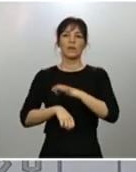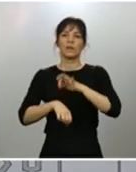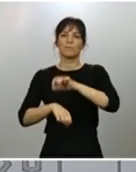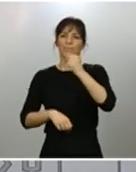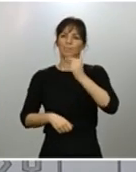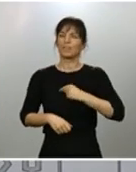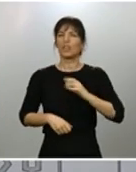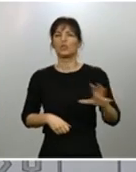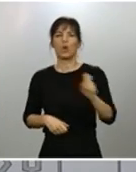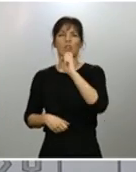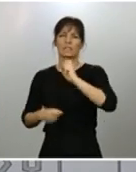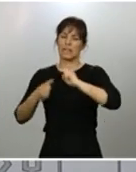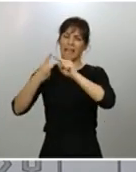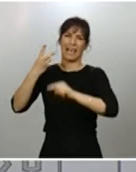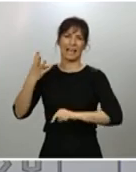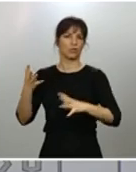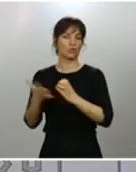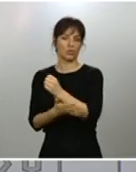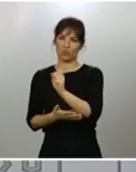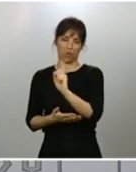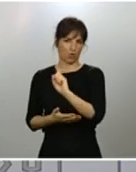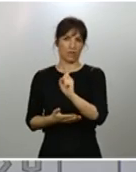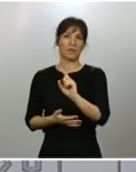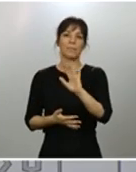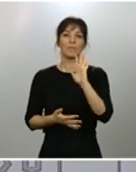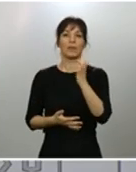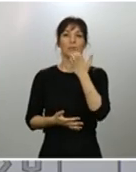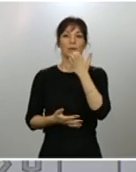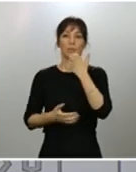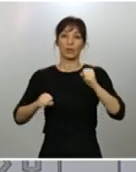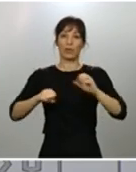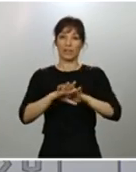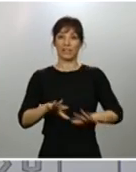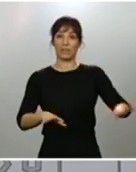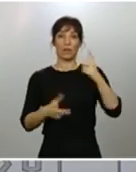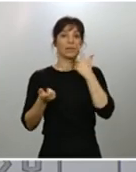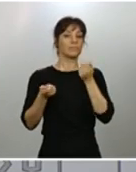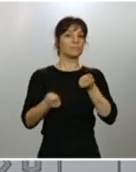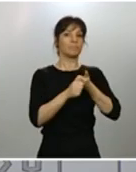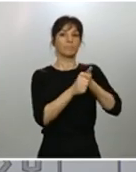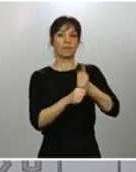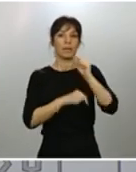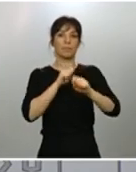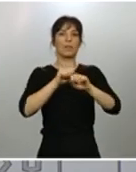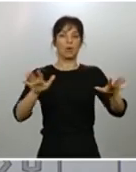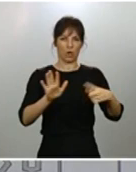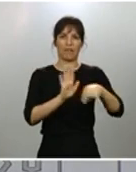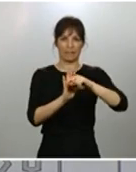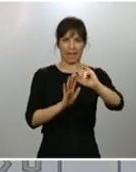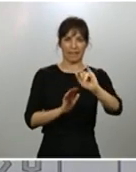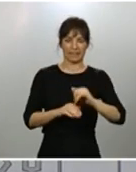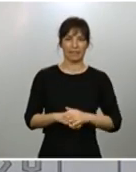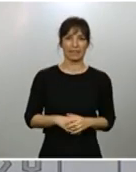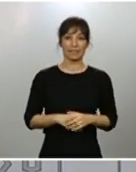notificado, sí con aquellos que están declarados a través de la Red Nacional de Vigilancia Epidemiológica. Y en esos datos